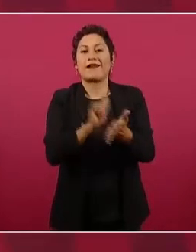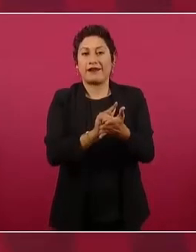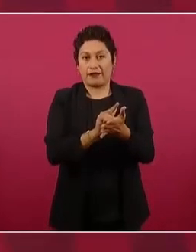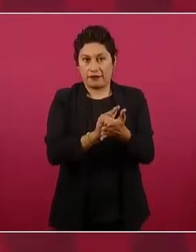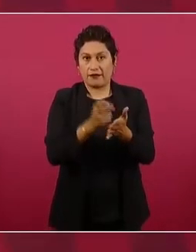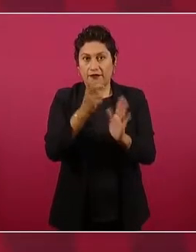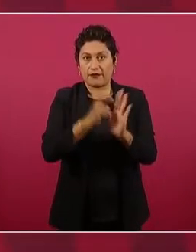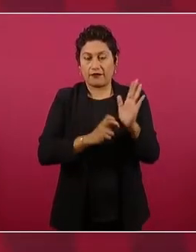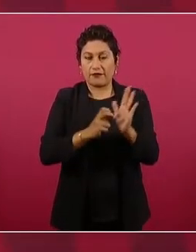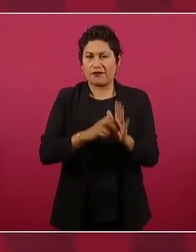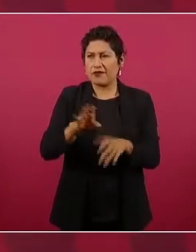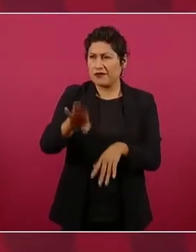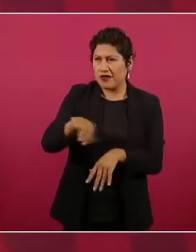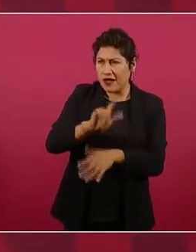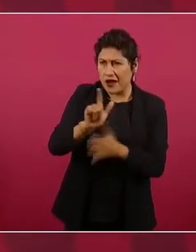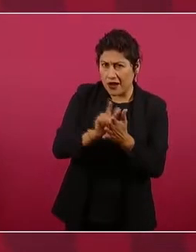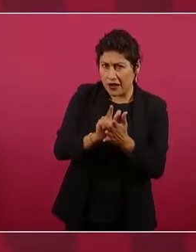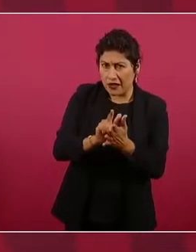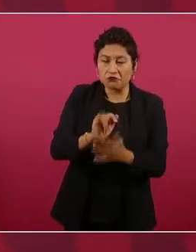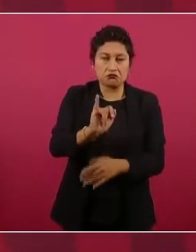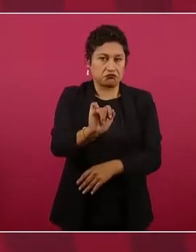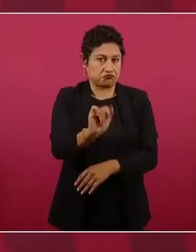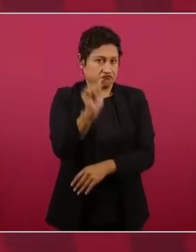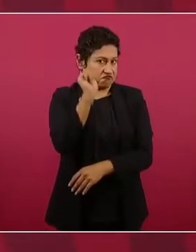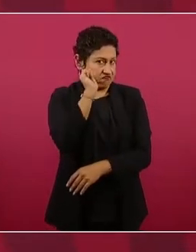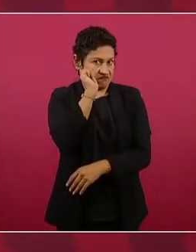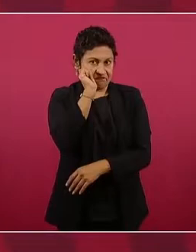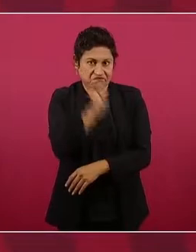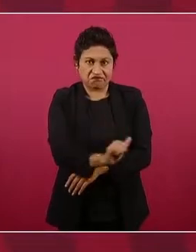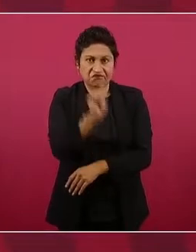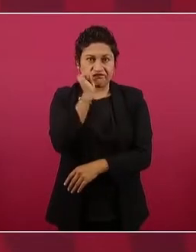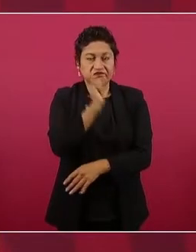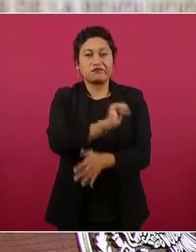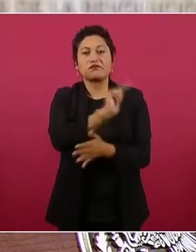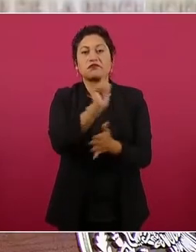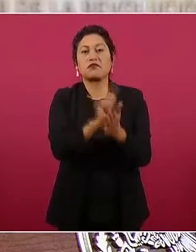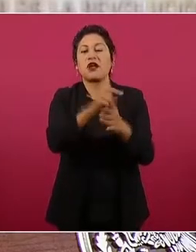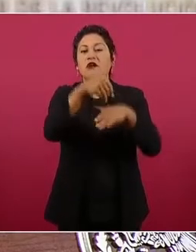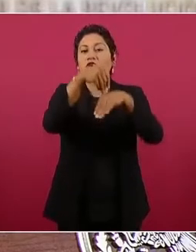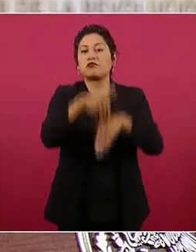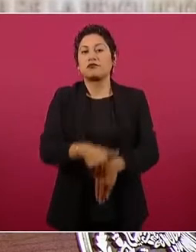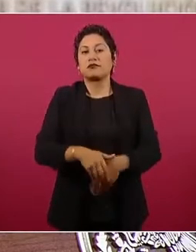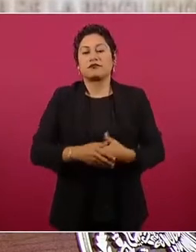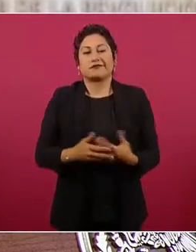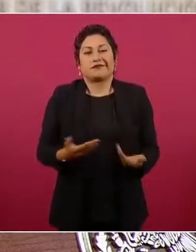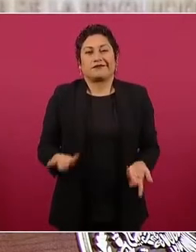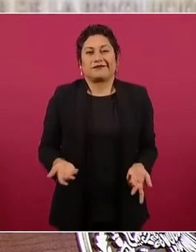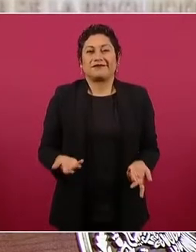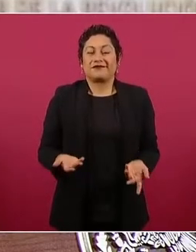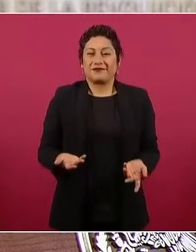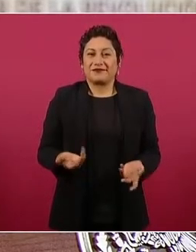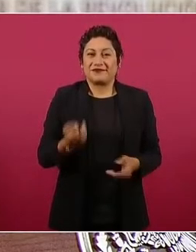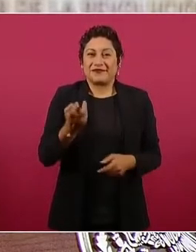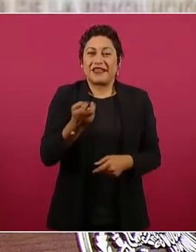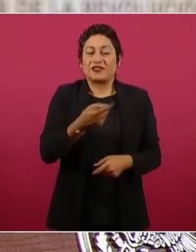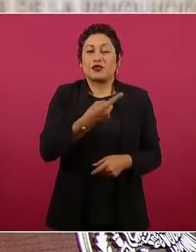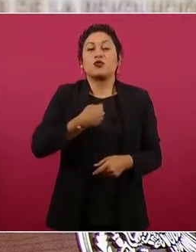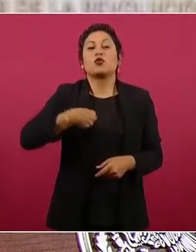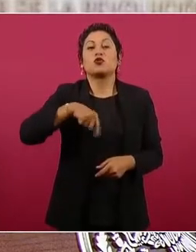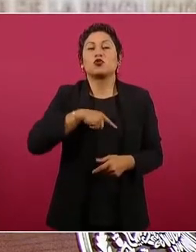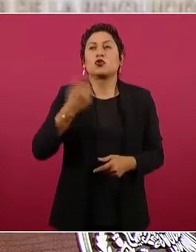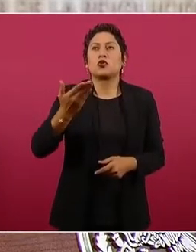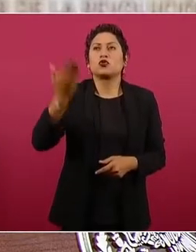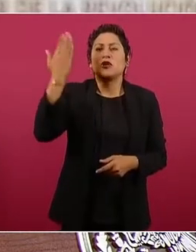Sería por la vía legal entonces. Sí, siempre, siempre por la vía legal. Es lo que hicimos cuando